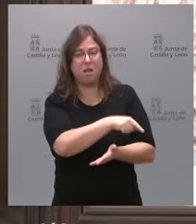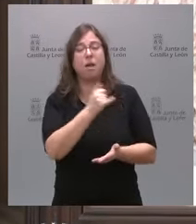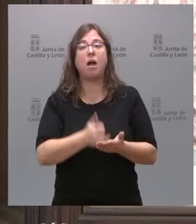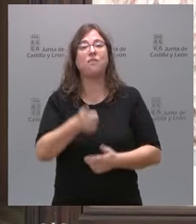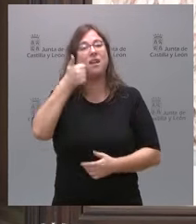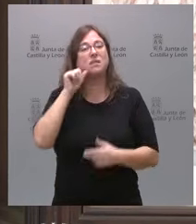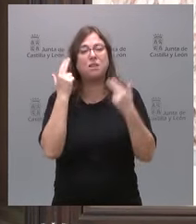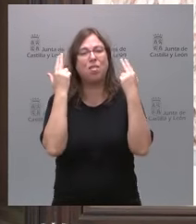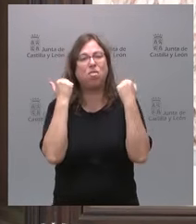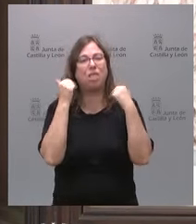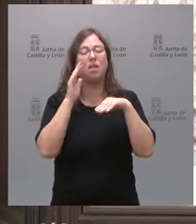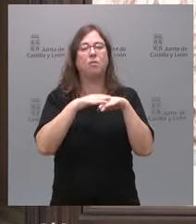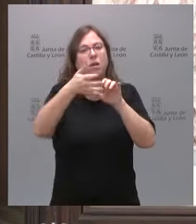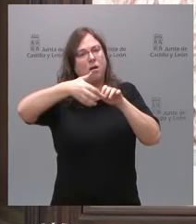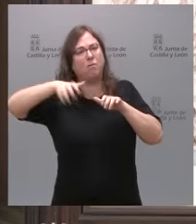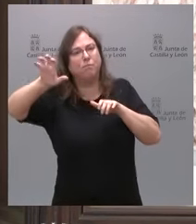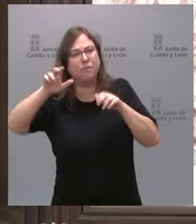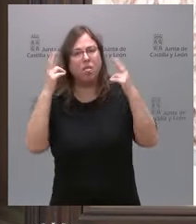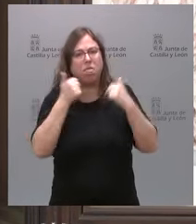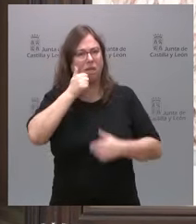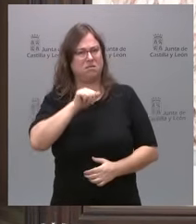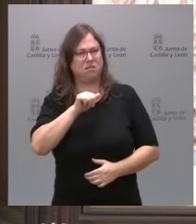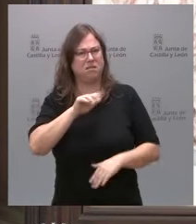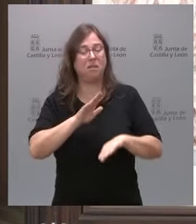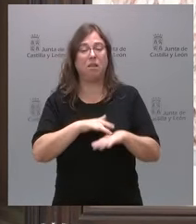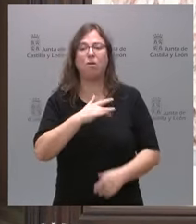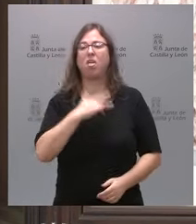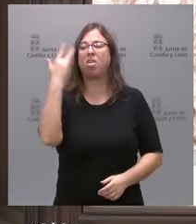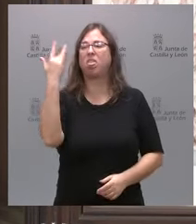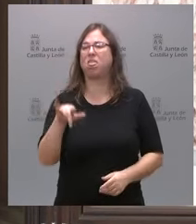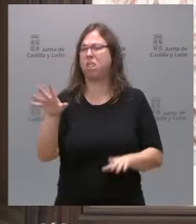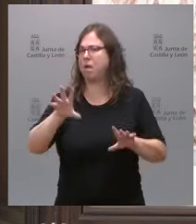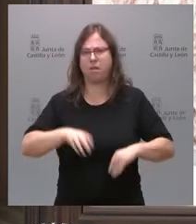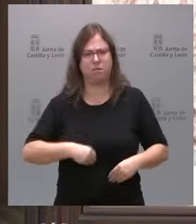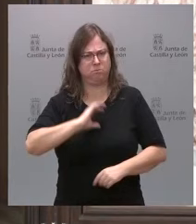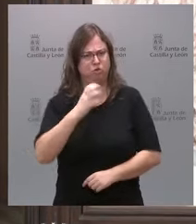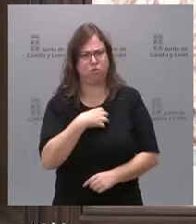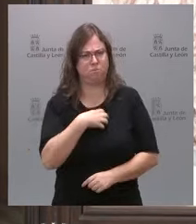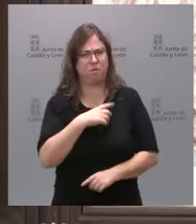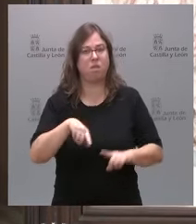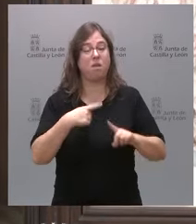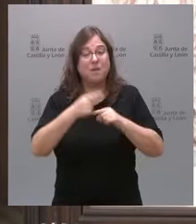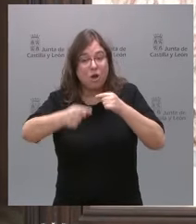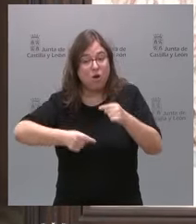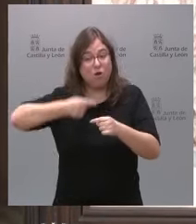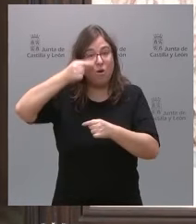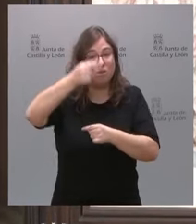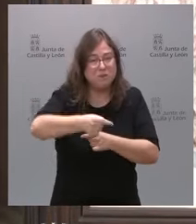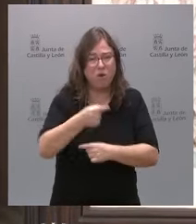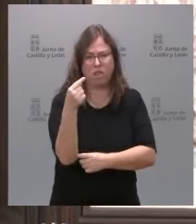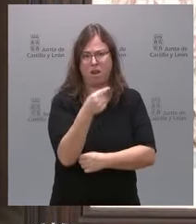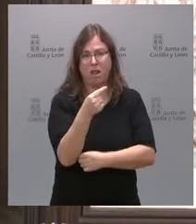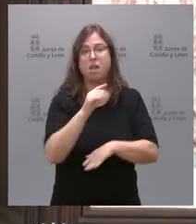Sánchez ante los separatistas. Es una concesión inadmisible y las consecuencias negativas